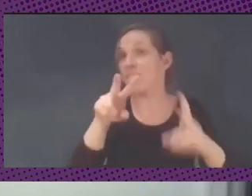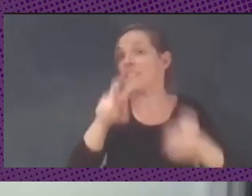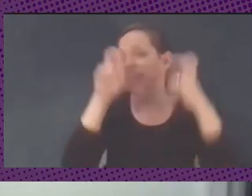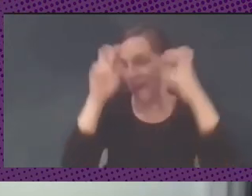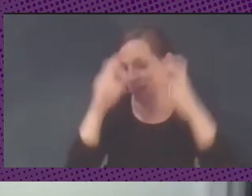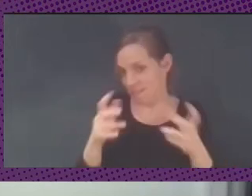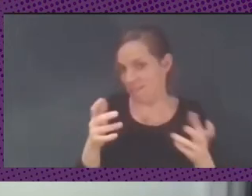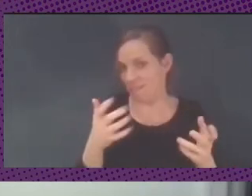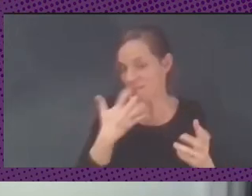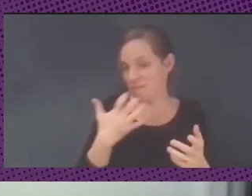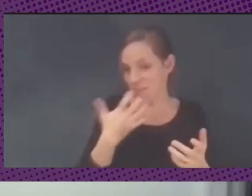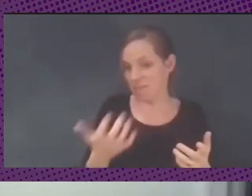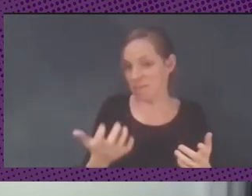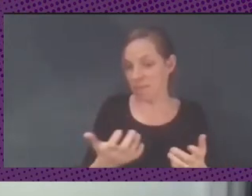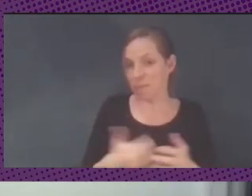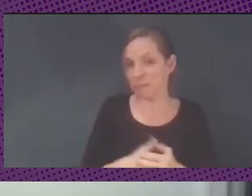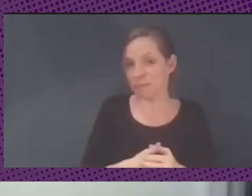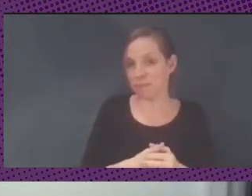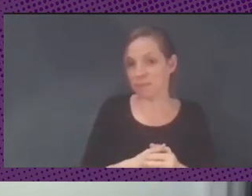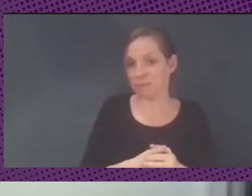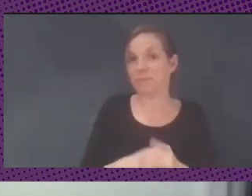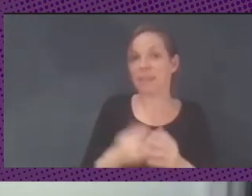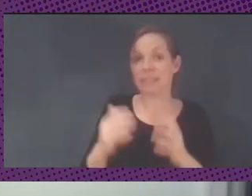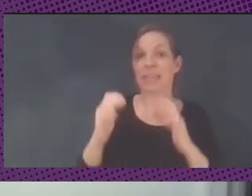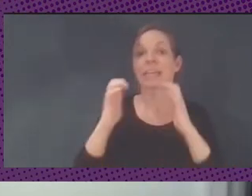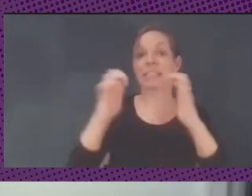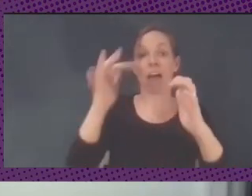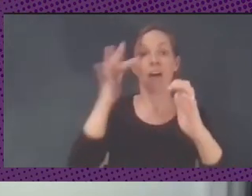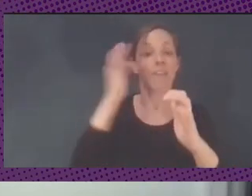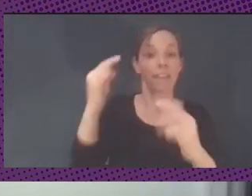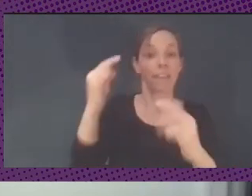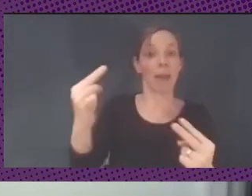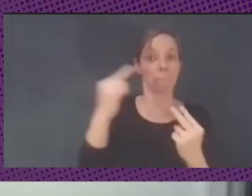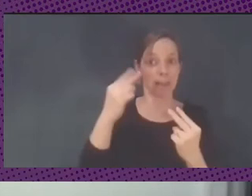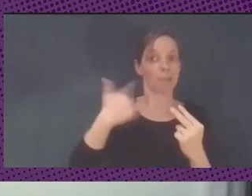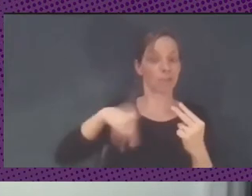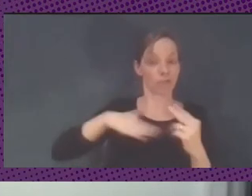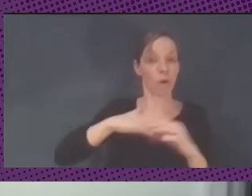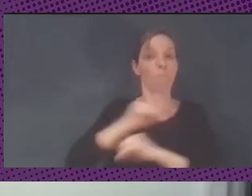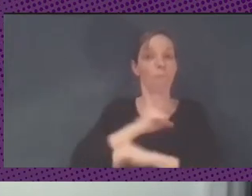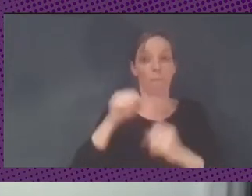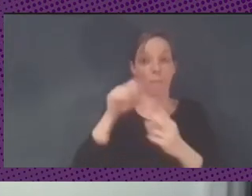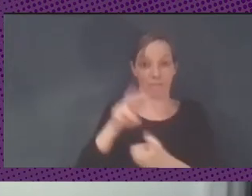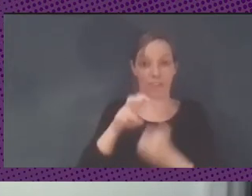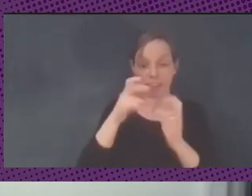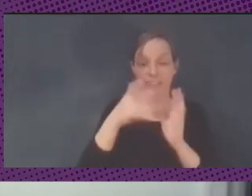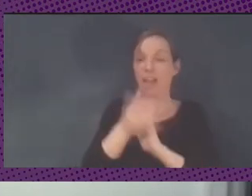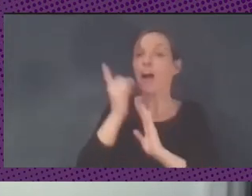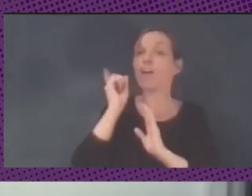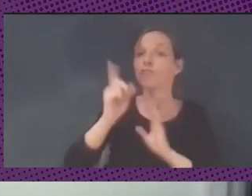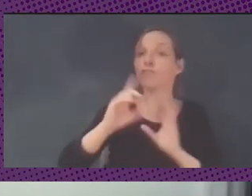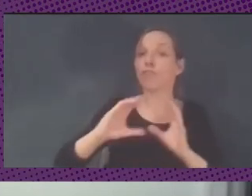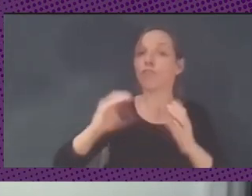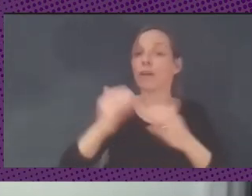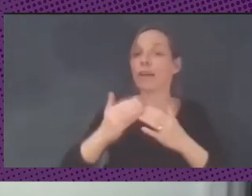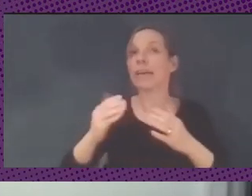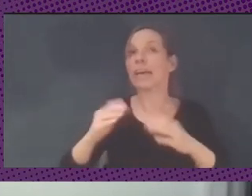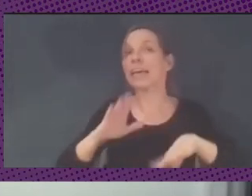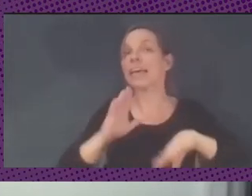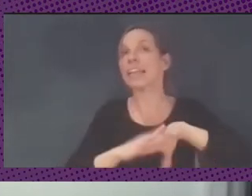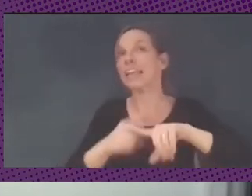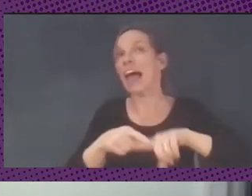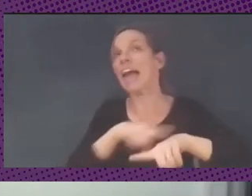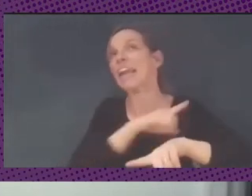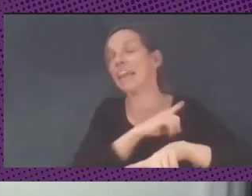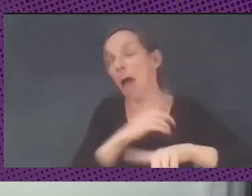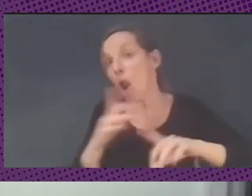Así se describen, así los ve el Senado francés. Entonces, no es que solo la izquierda radical o la izquierda